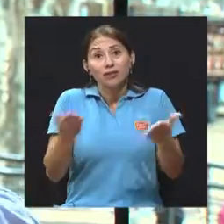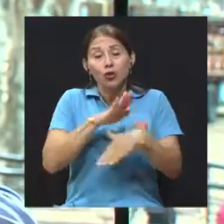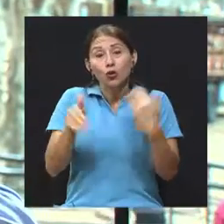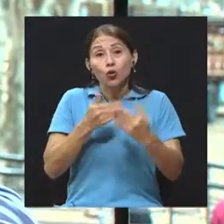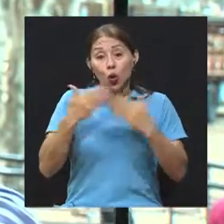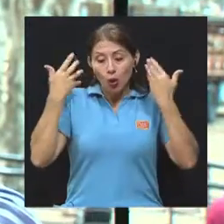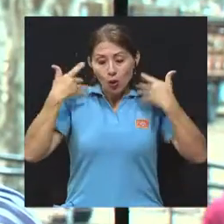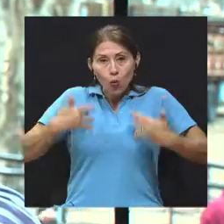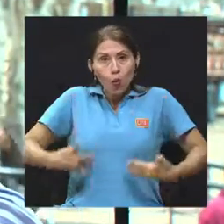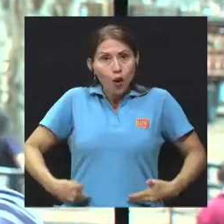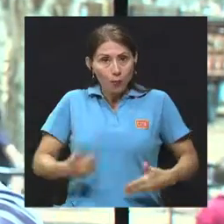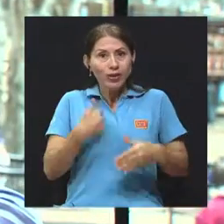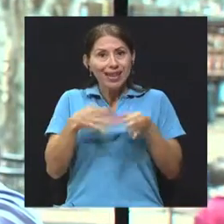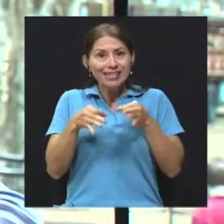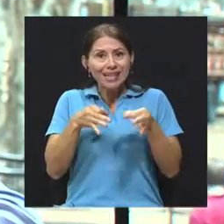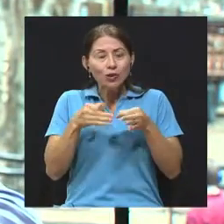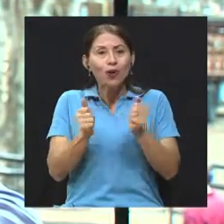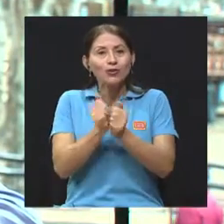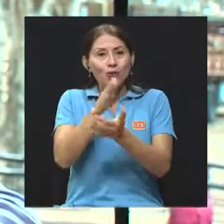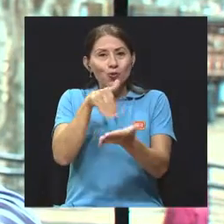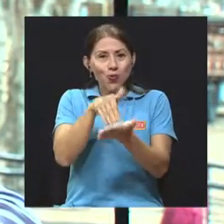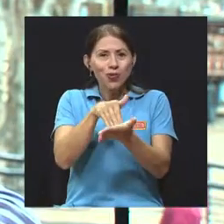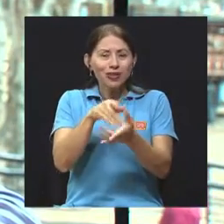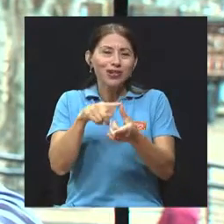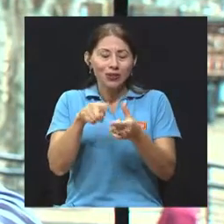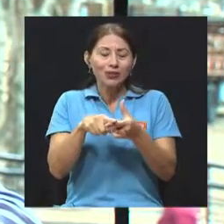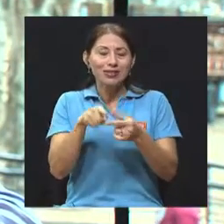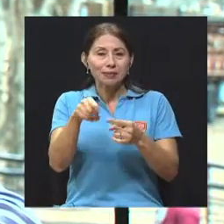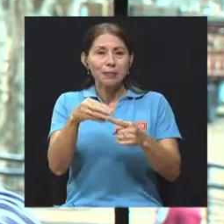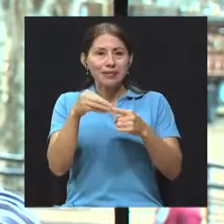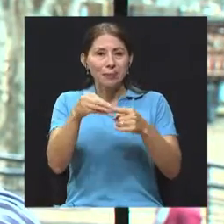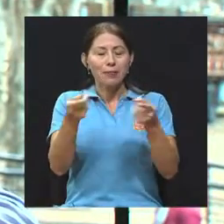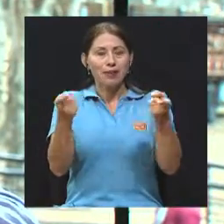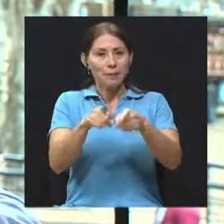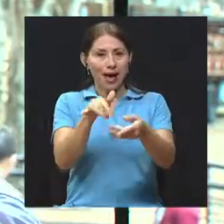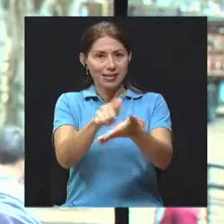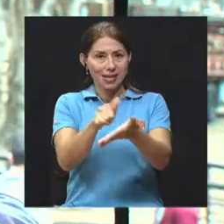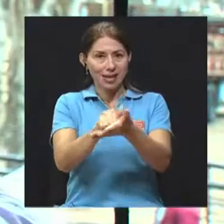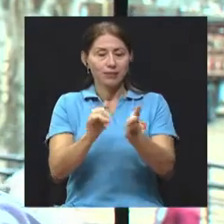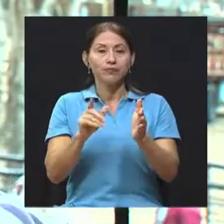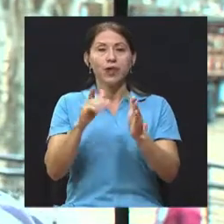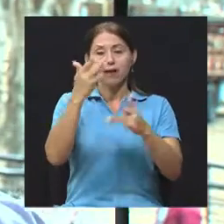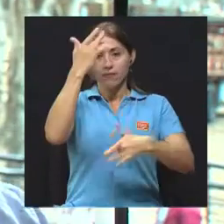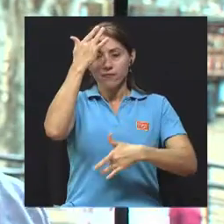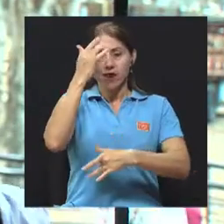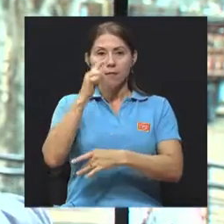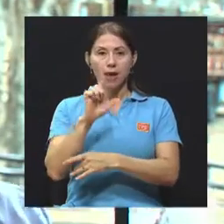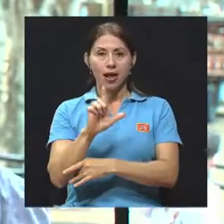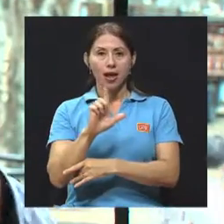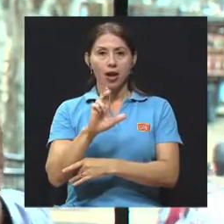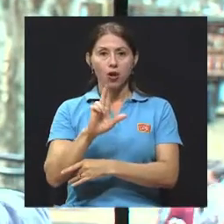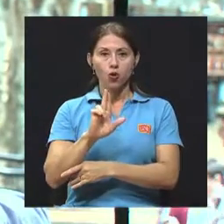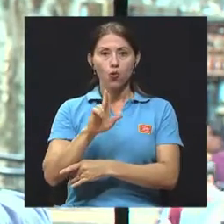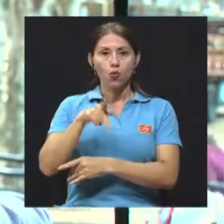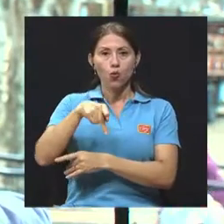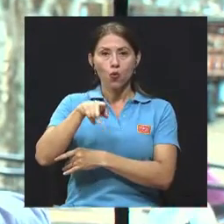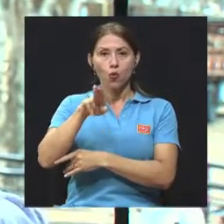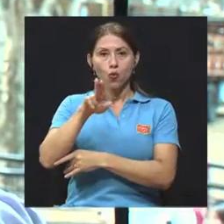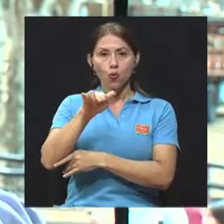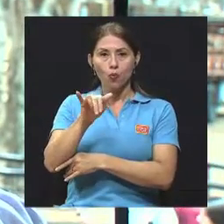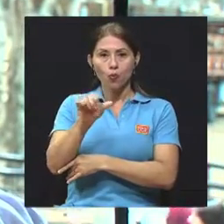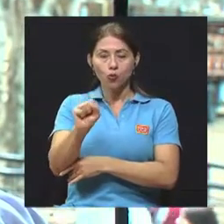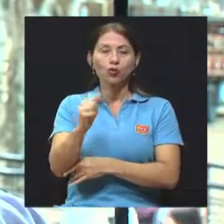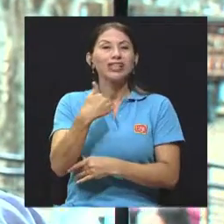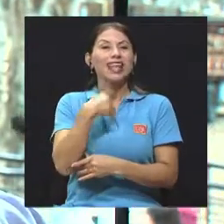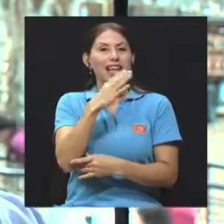núcleos. Entonces, eso es uno de los puntos principales. Ahora bien, el lupus tiene la característica de que puede haber